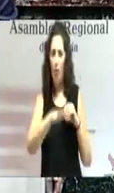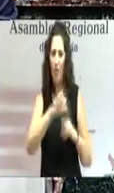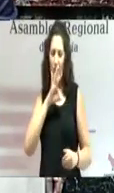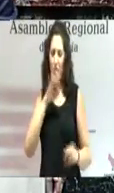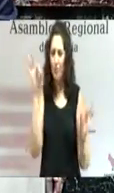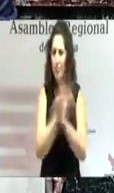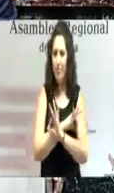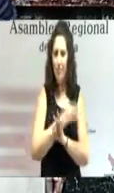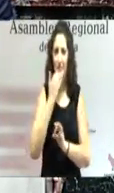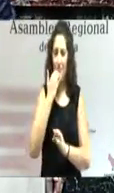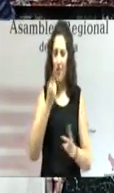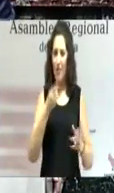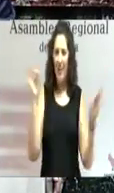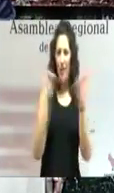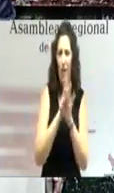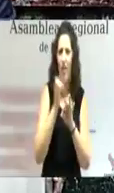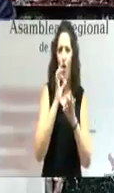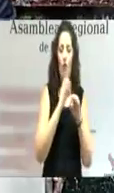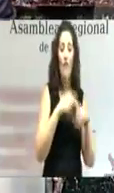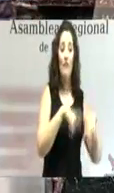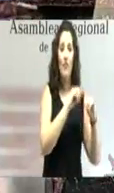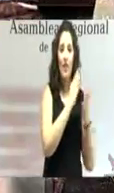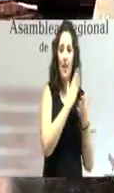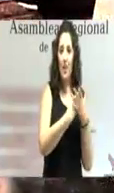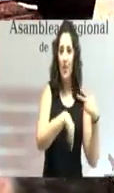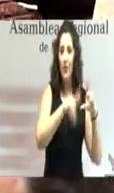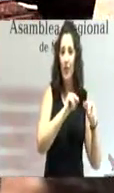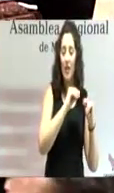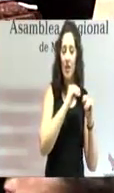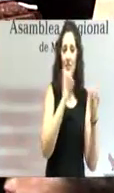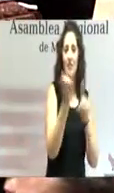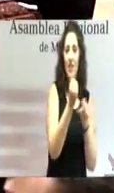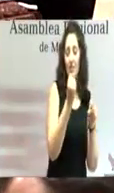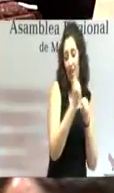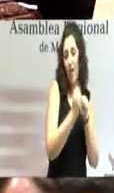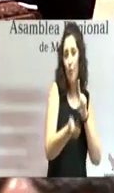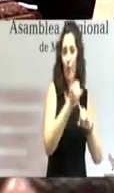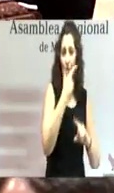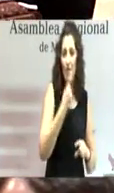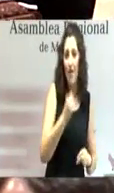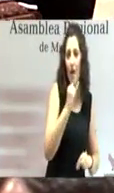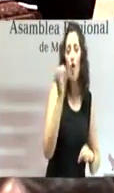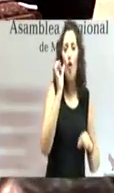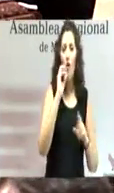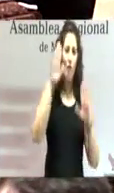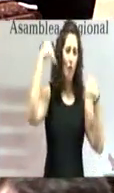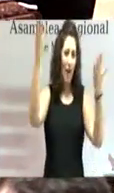equivocada, si realmente tendrían una salida profesional o si esa oportunidad se encontraba a miles de kilómetros.